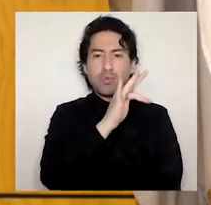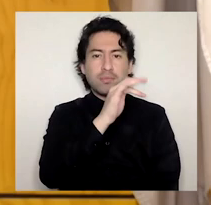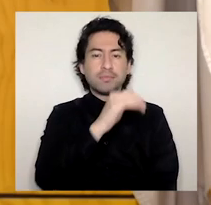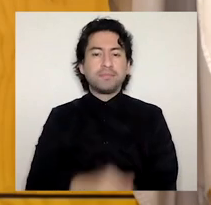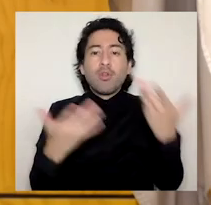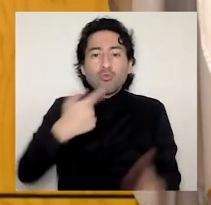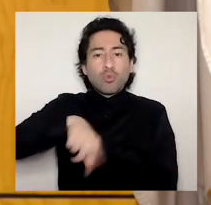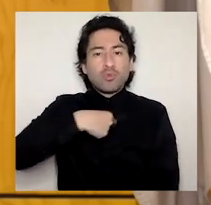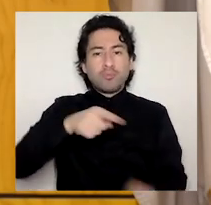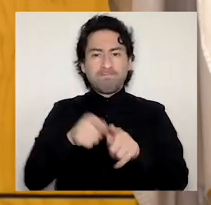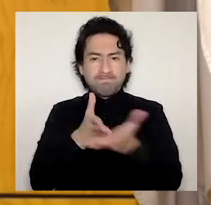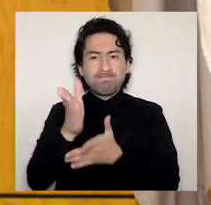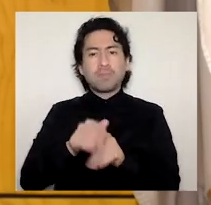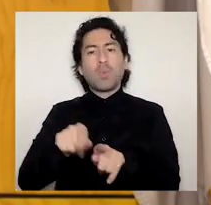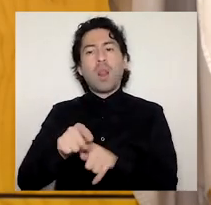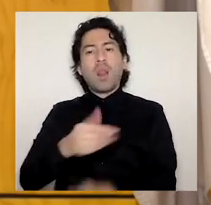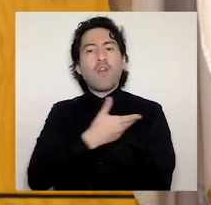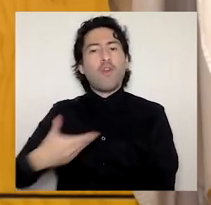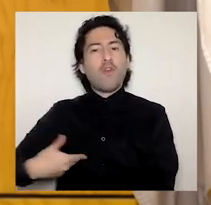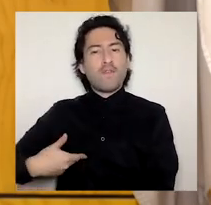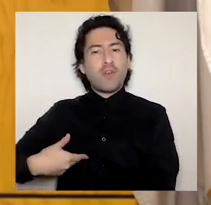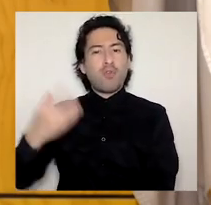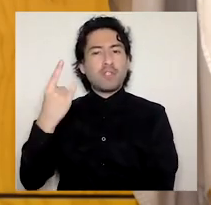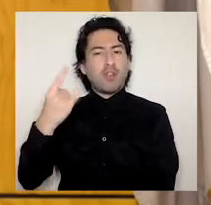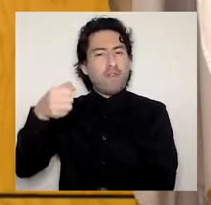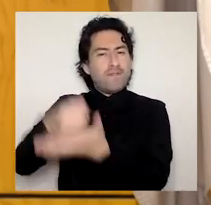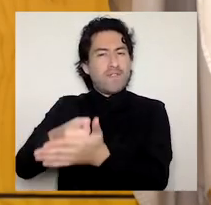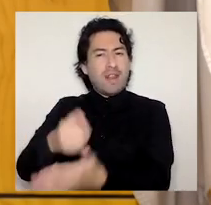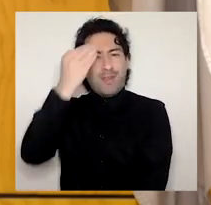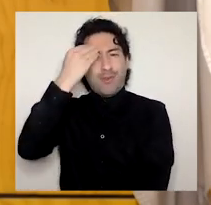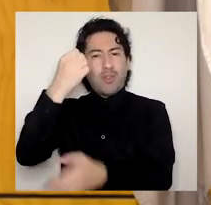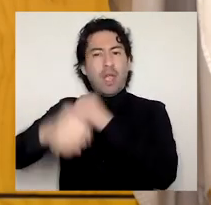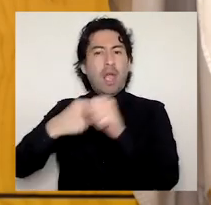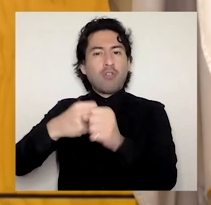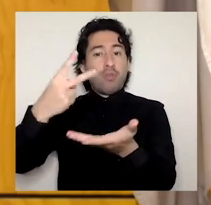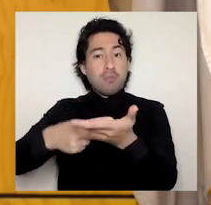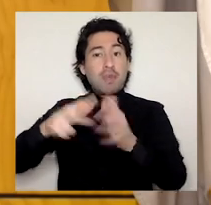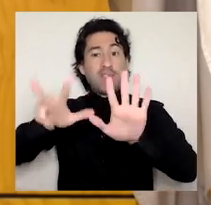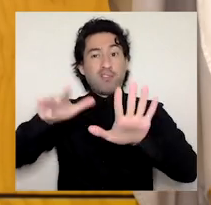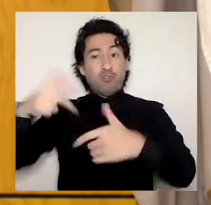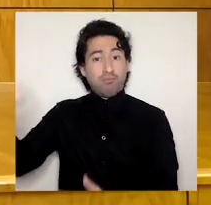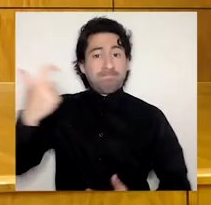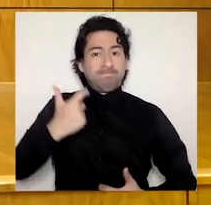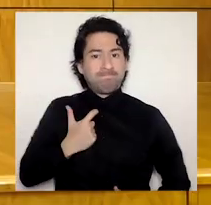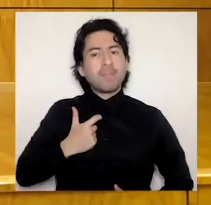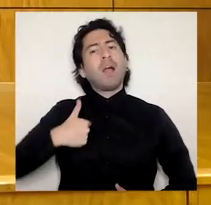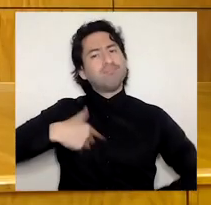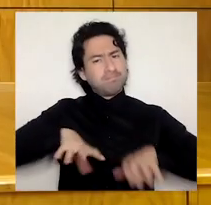nuestra gestión universitaria ha estado comprometida con las personas y su trayectoria institucional.